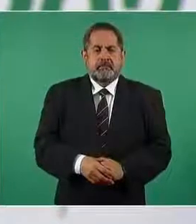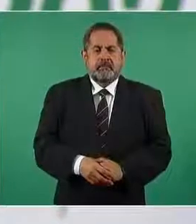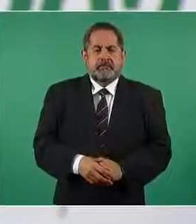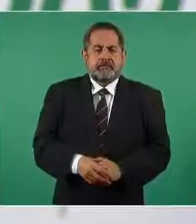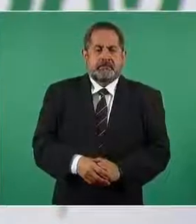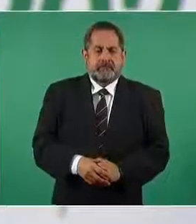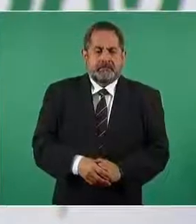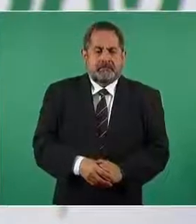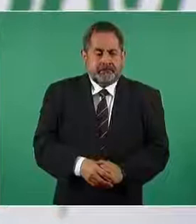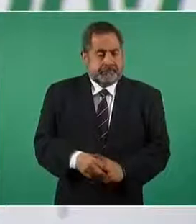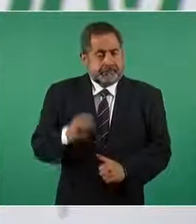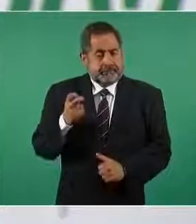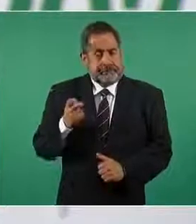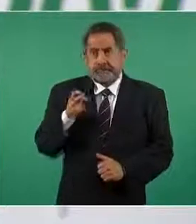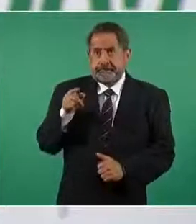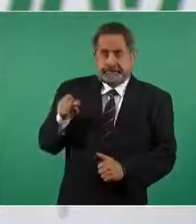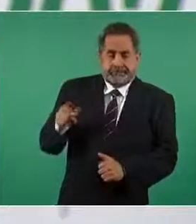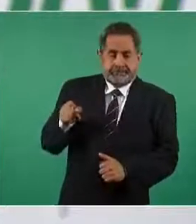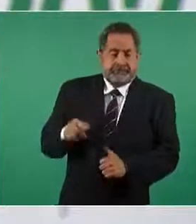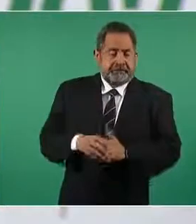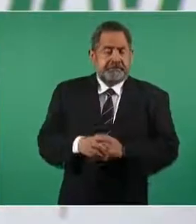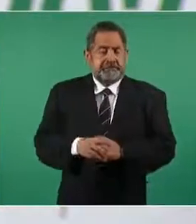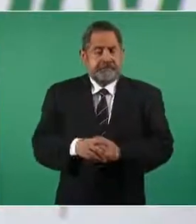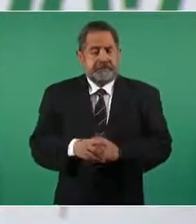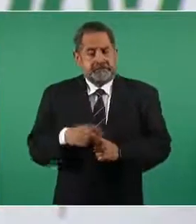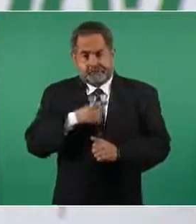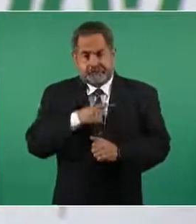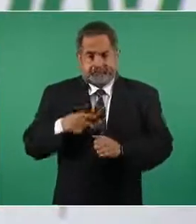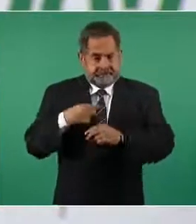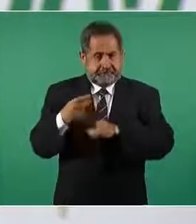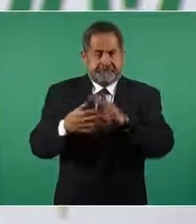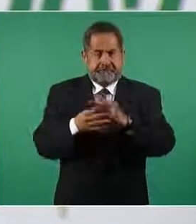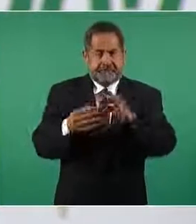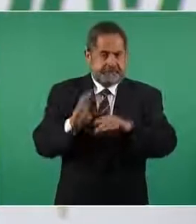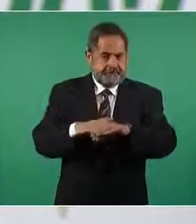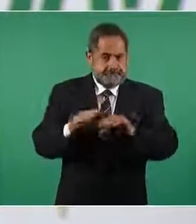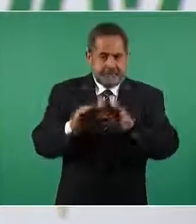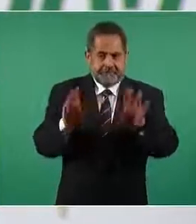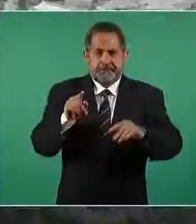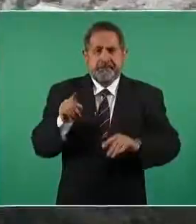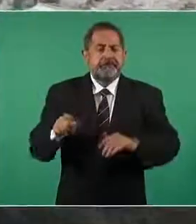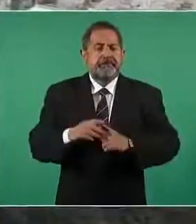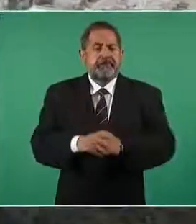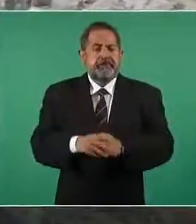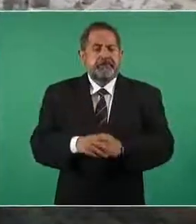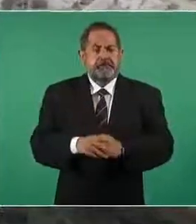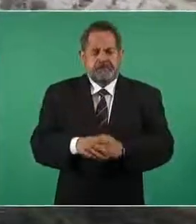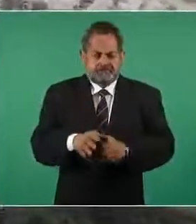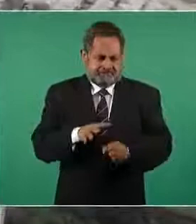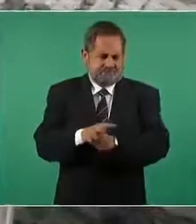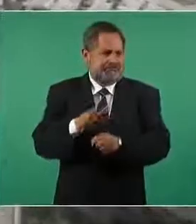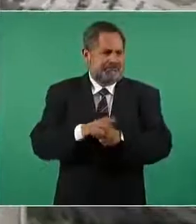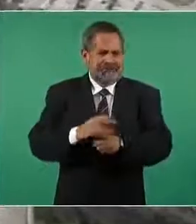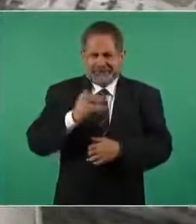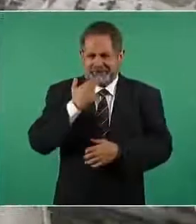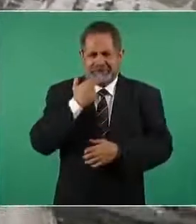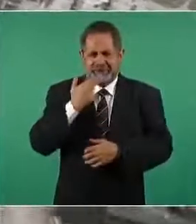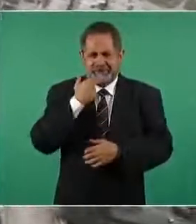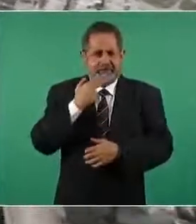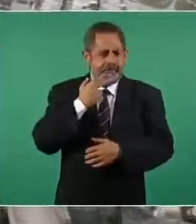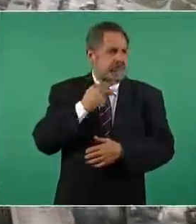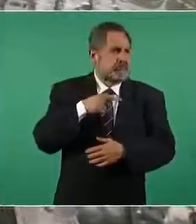esta obra hay que referirlo claramente es viable técnica